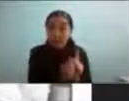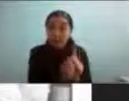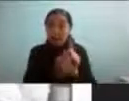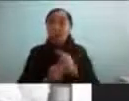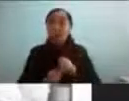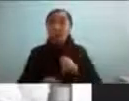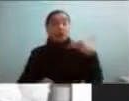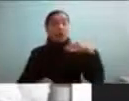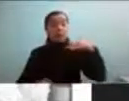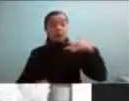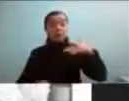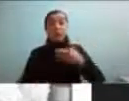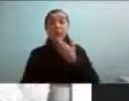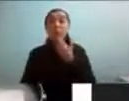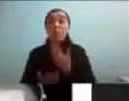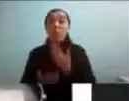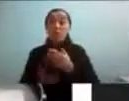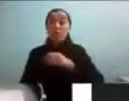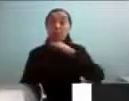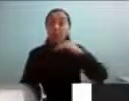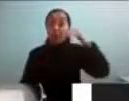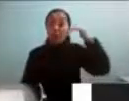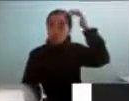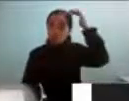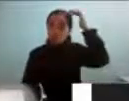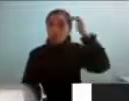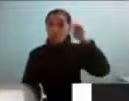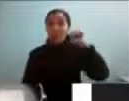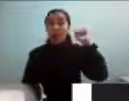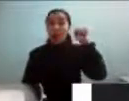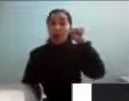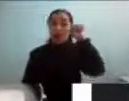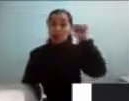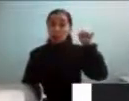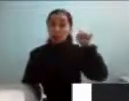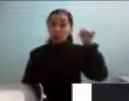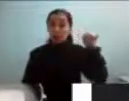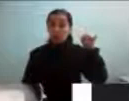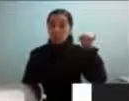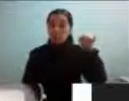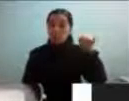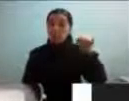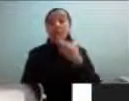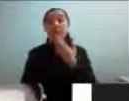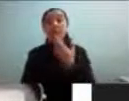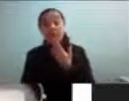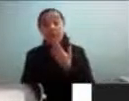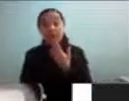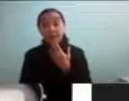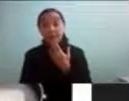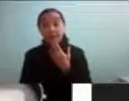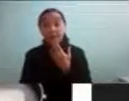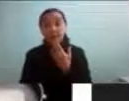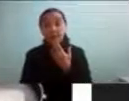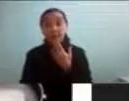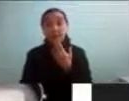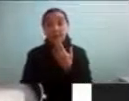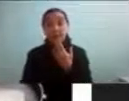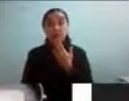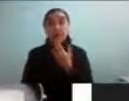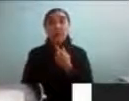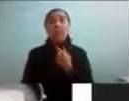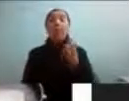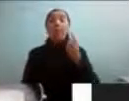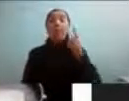en el espectro autista también o sea una de las cuestiones que tenemos muy presentes es que el